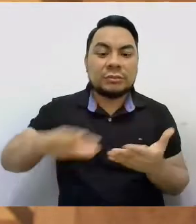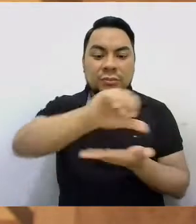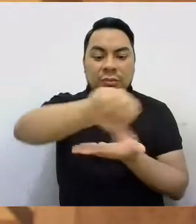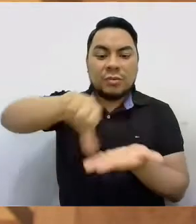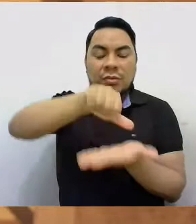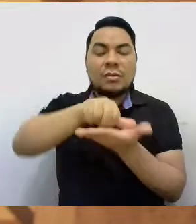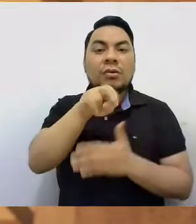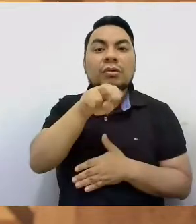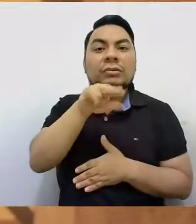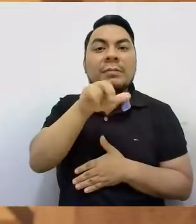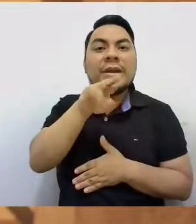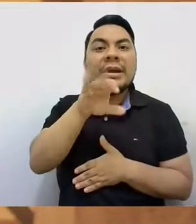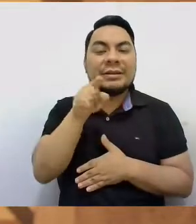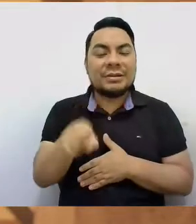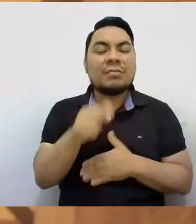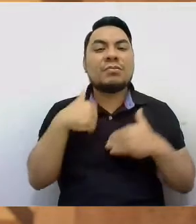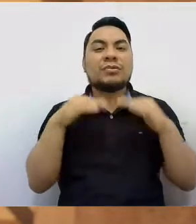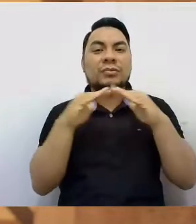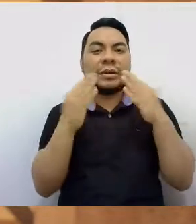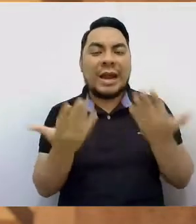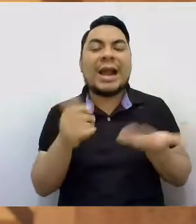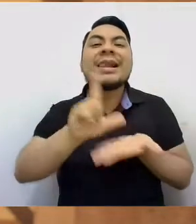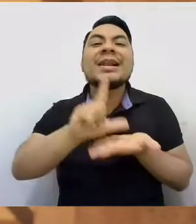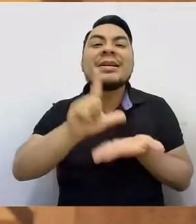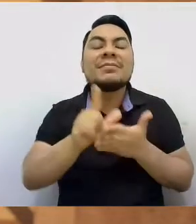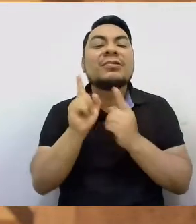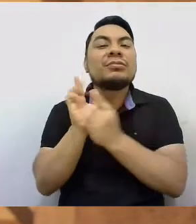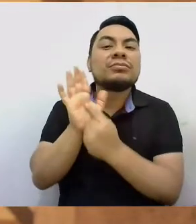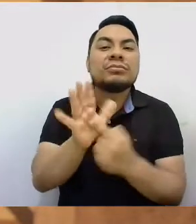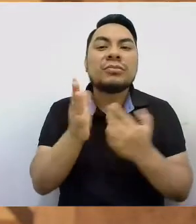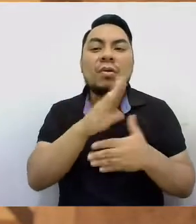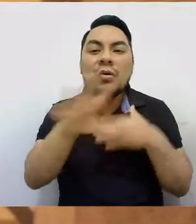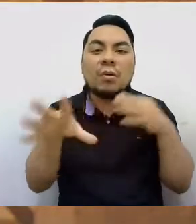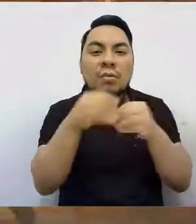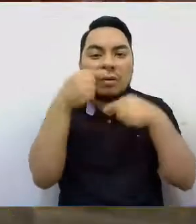Teatro Municipal de Lima. A continuación, todos los detalles.